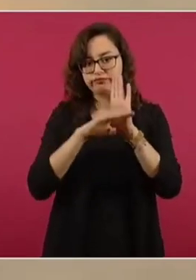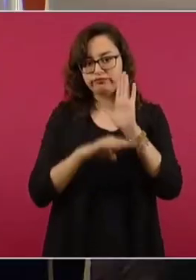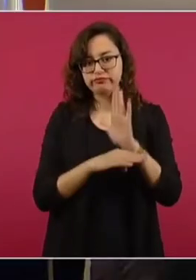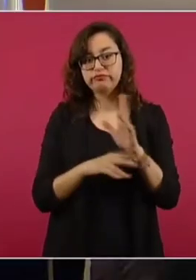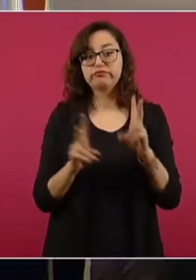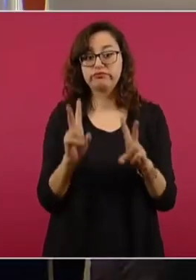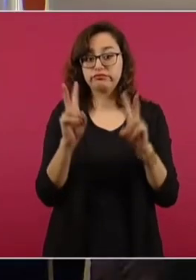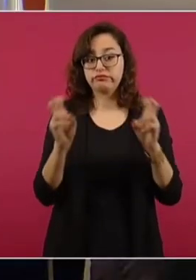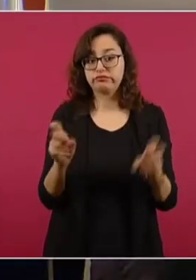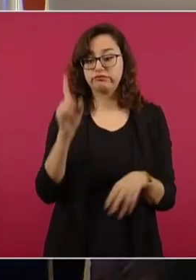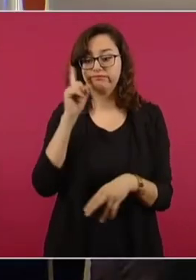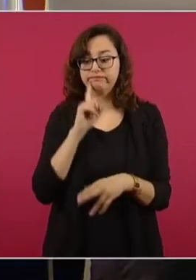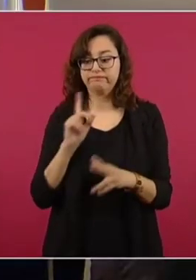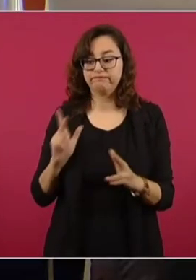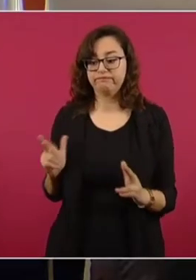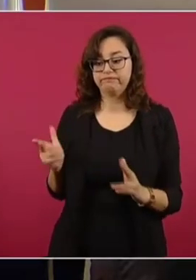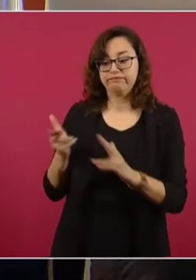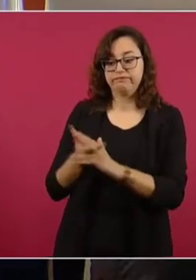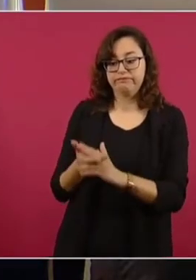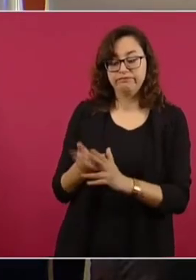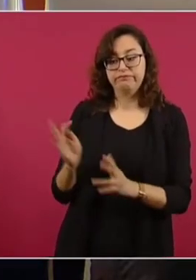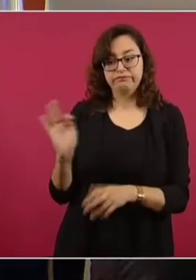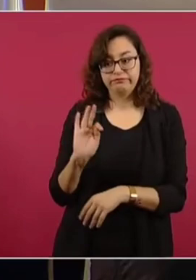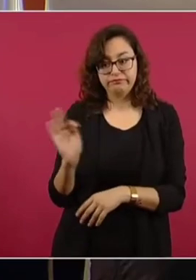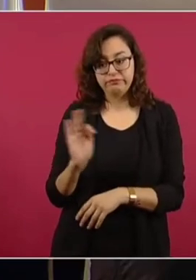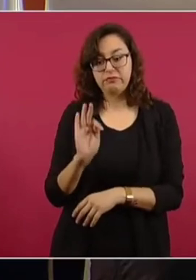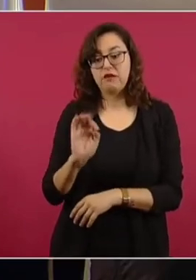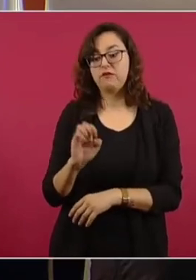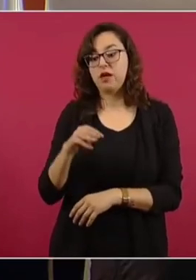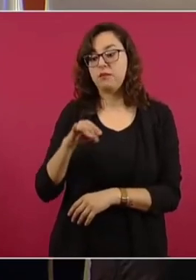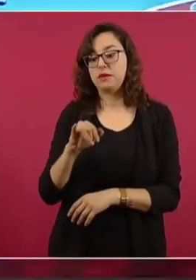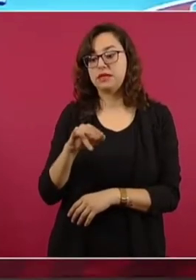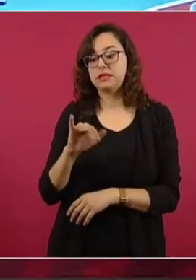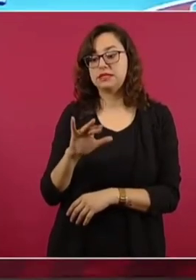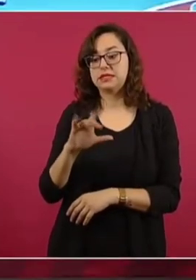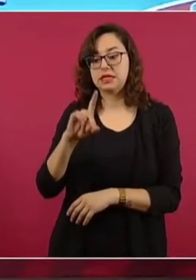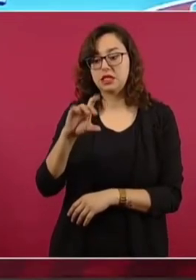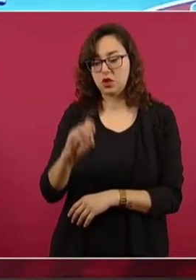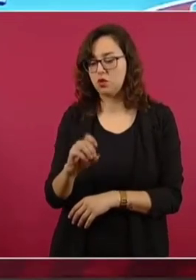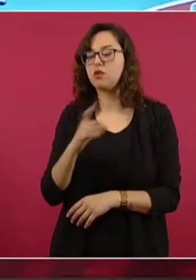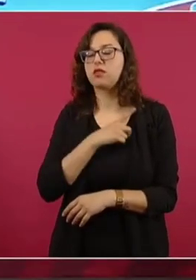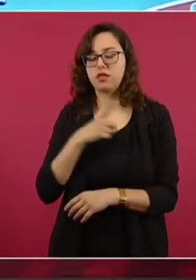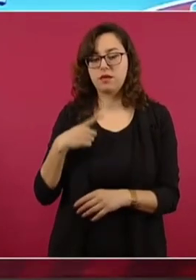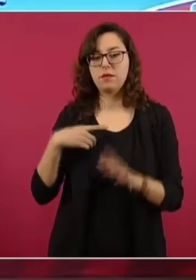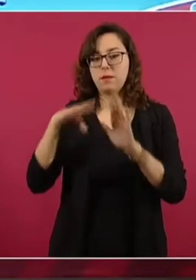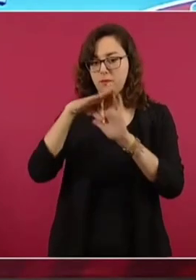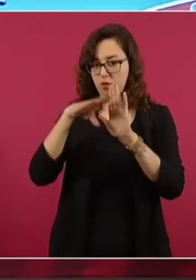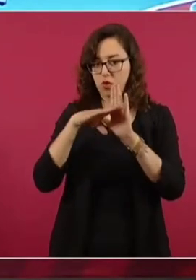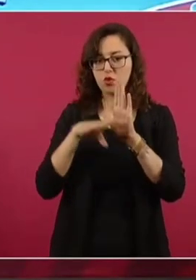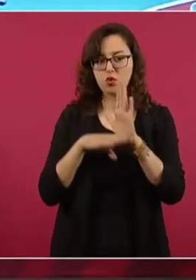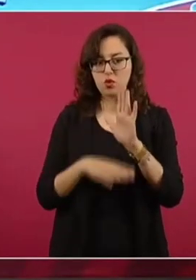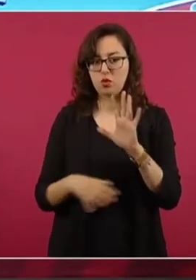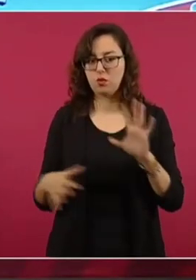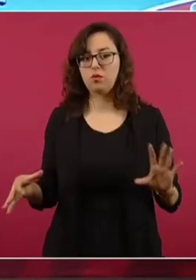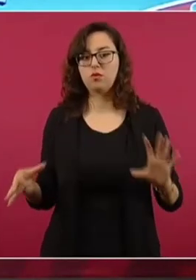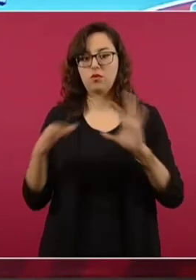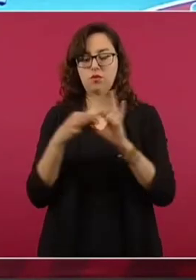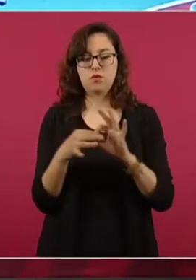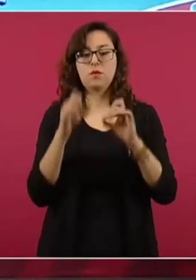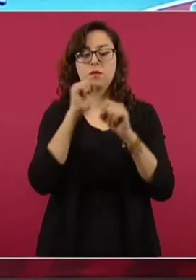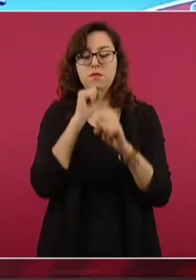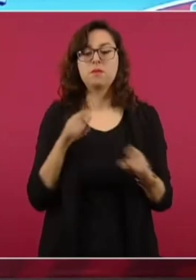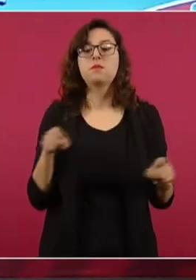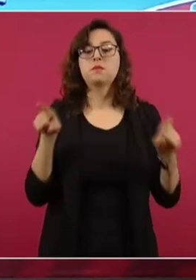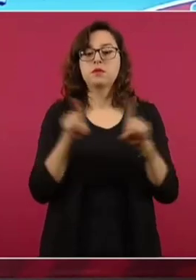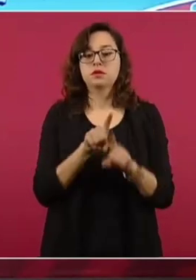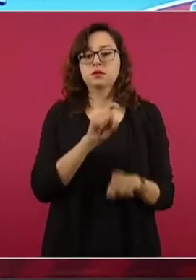feminicidio. De igual manera, se sigue trabajando las áreas de inteligencia de la Secretaría de Seguridad y Protección